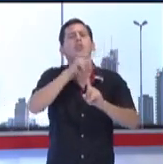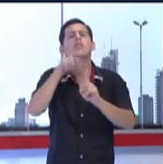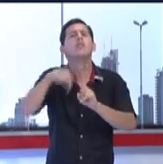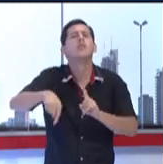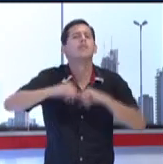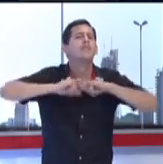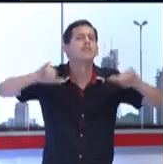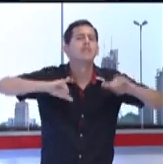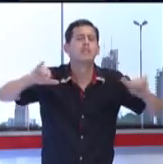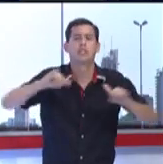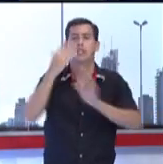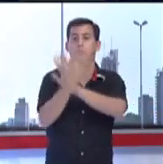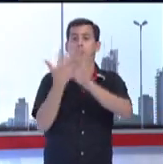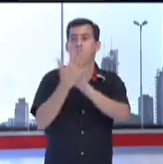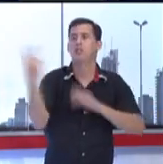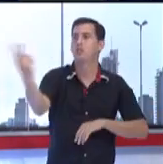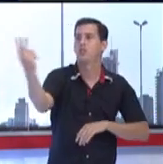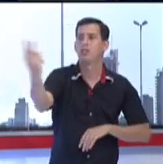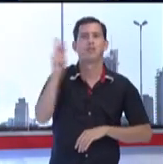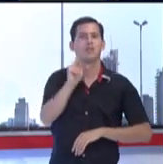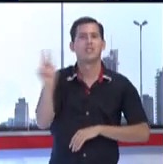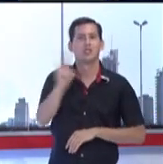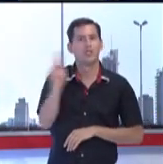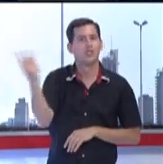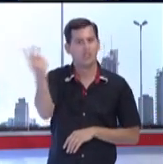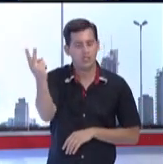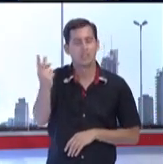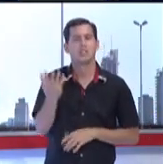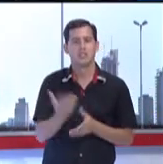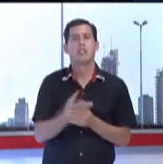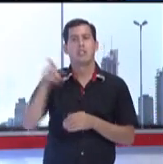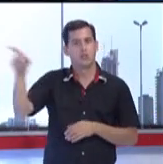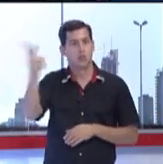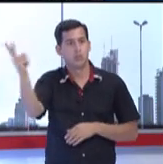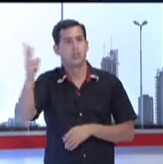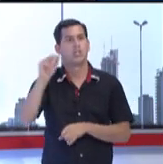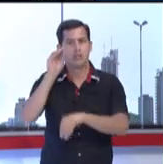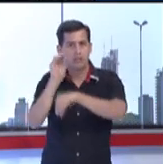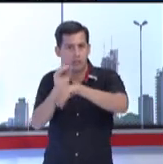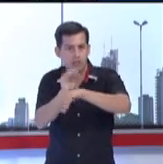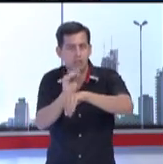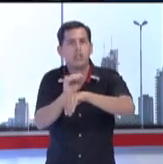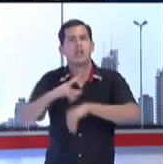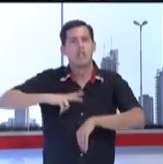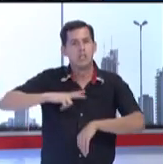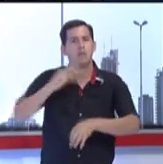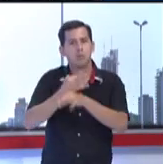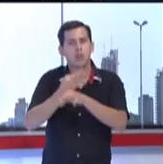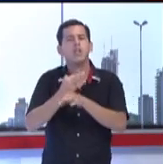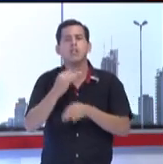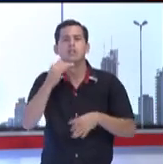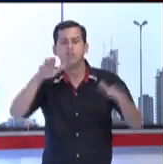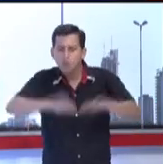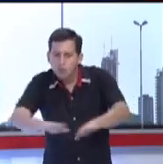Ellos son mis profes también en la escuela. Ellos enseñan a los niños de toda la escuela